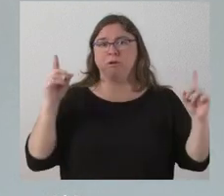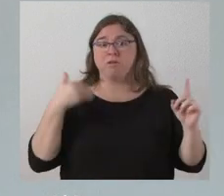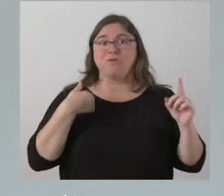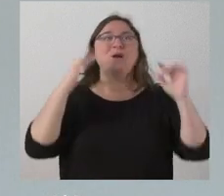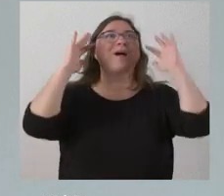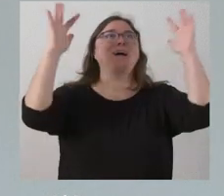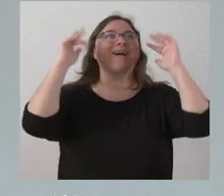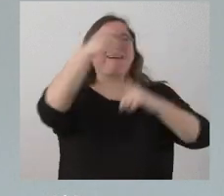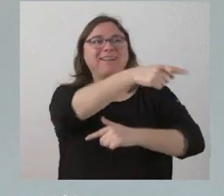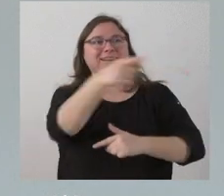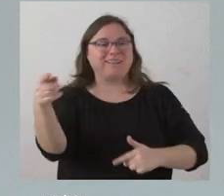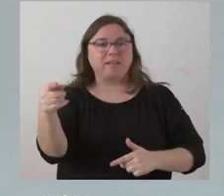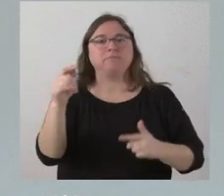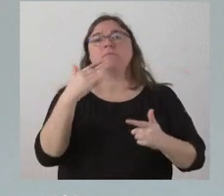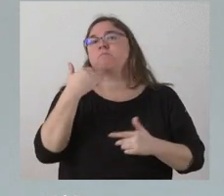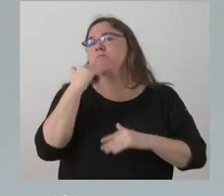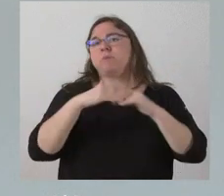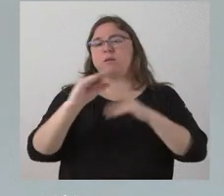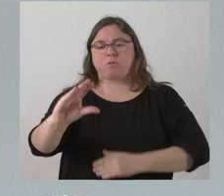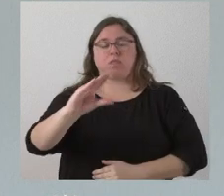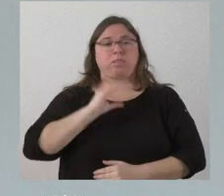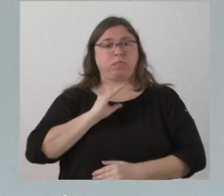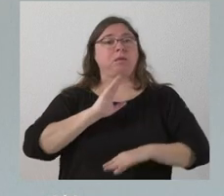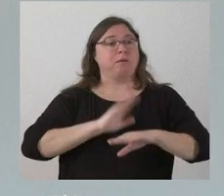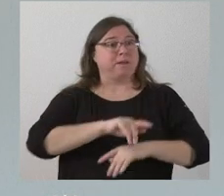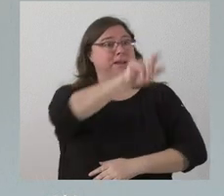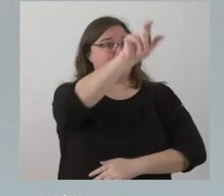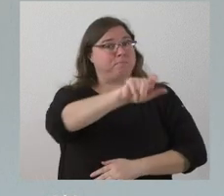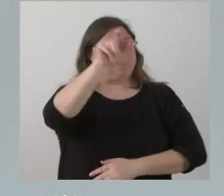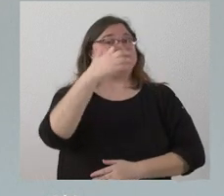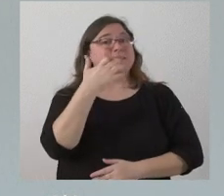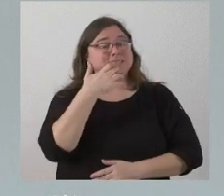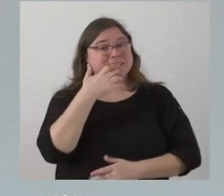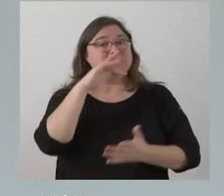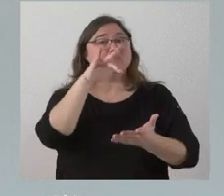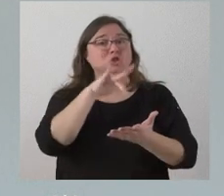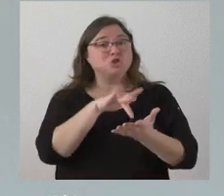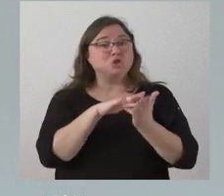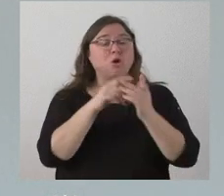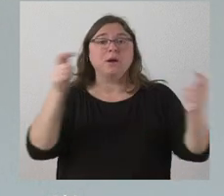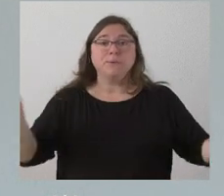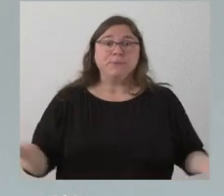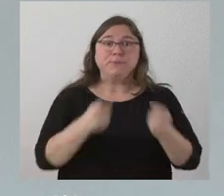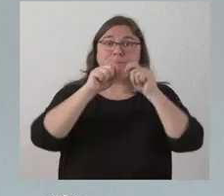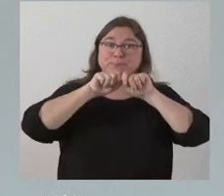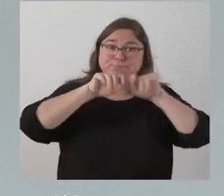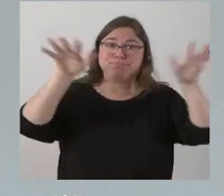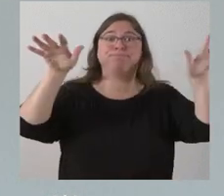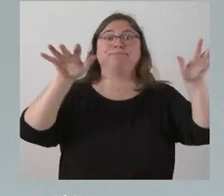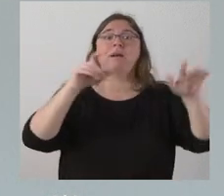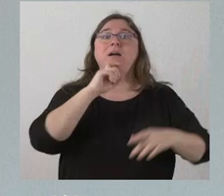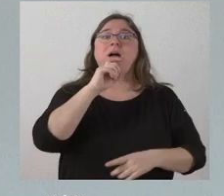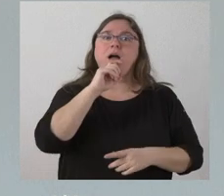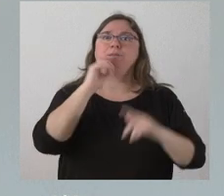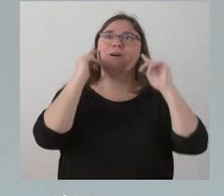expectativas, para que todas las personas que conforme a ese anuncio vieron